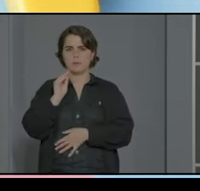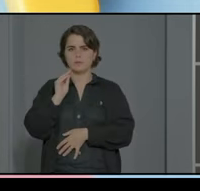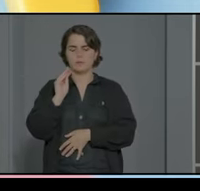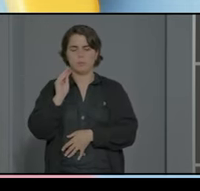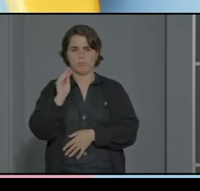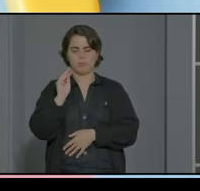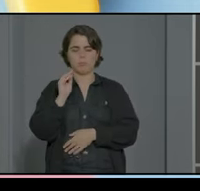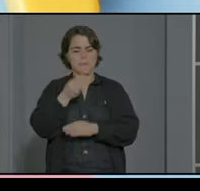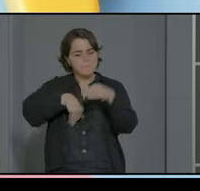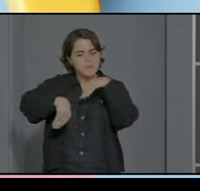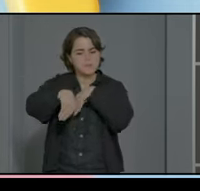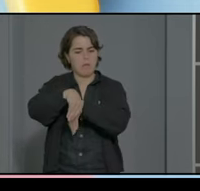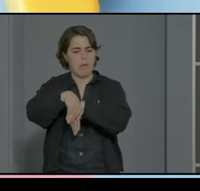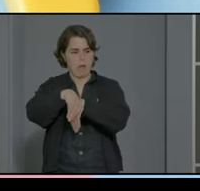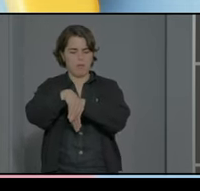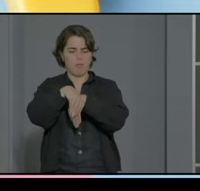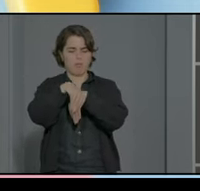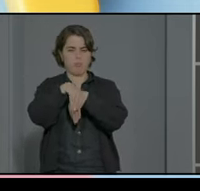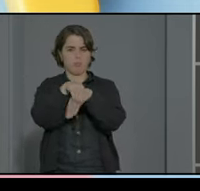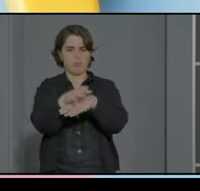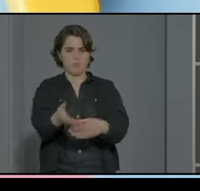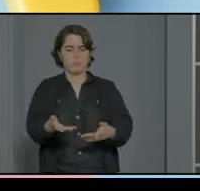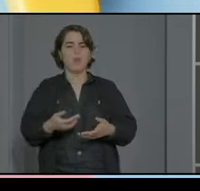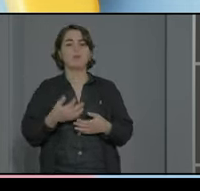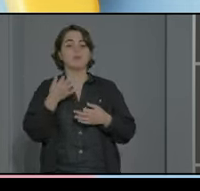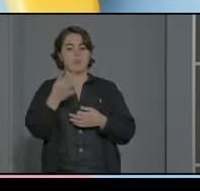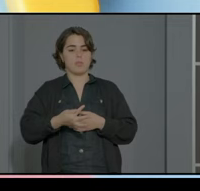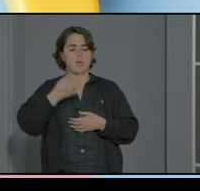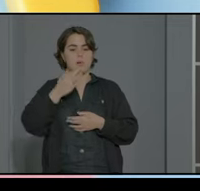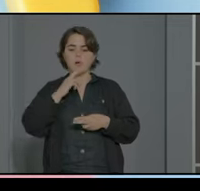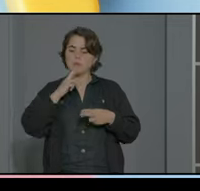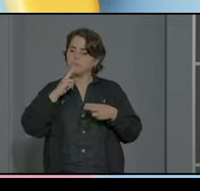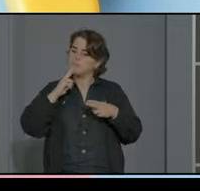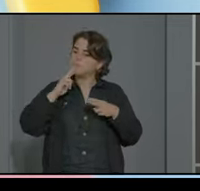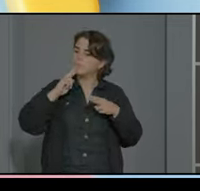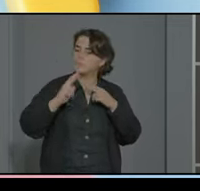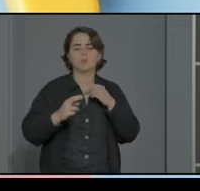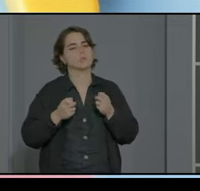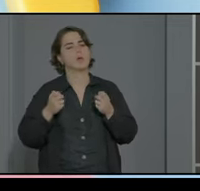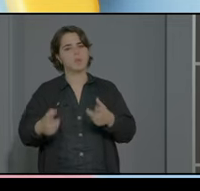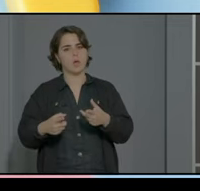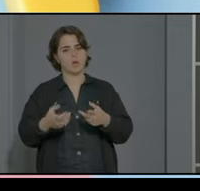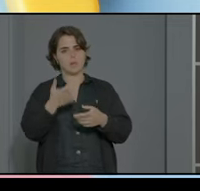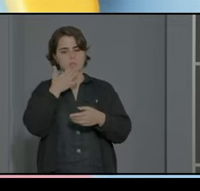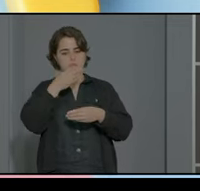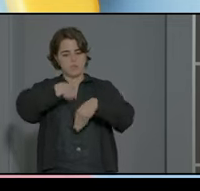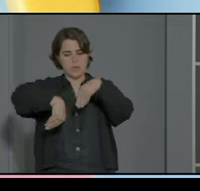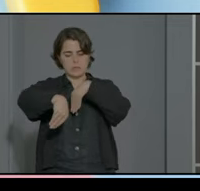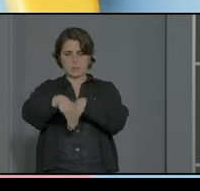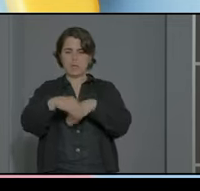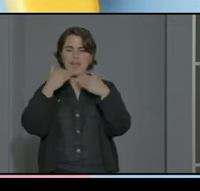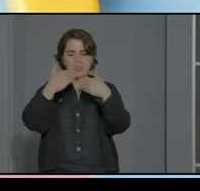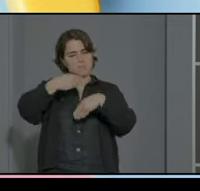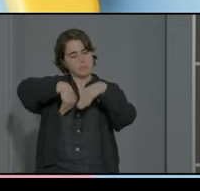ser empático ponerte en el lugar y tratar de dar respuesta poniéndote dentro de la persona ¿no? y de